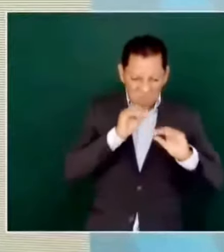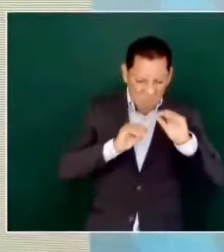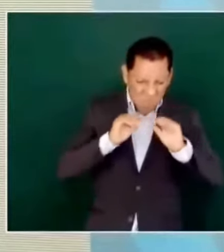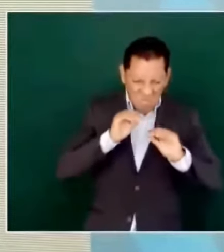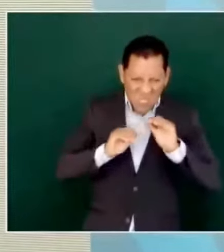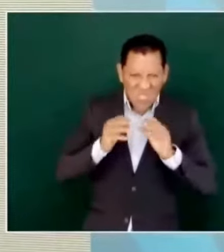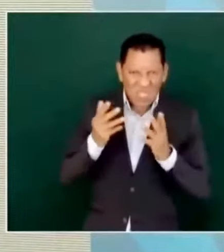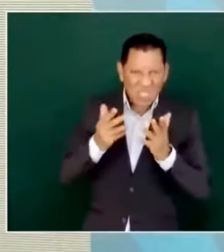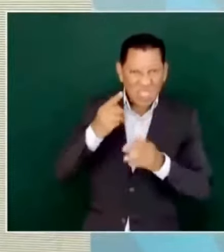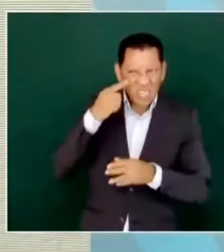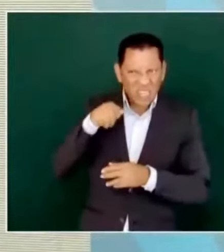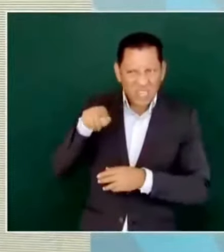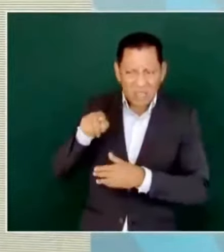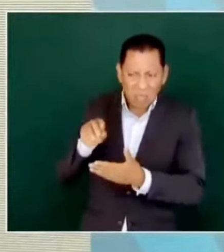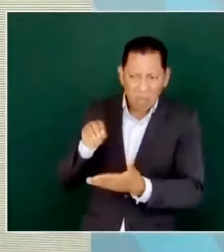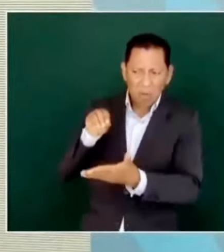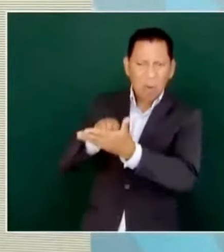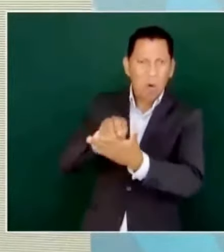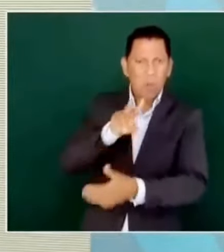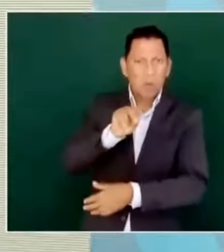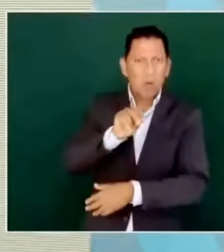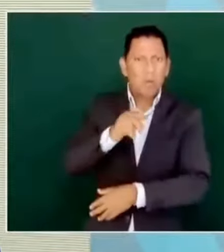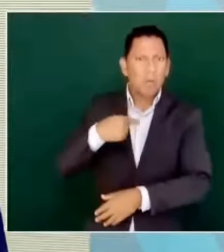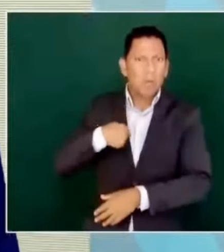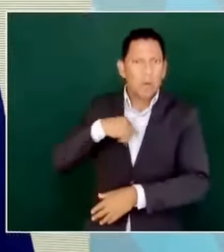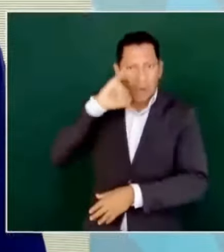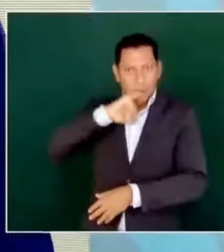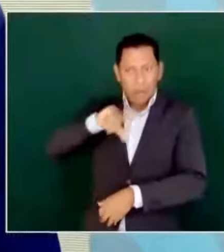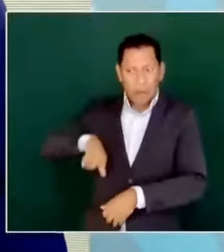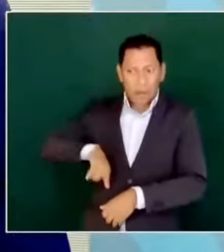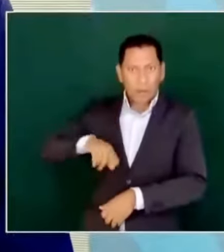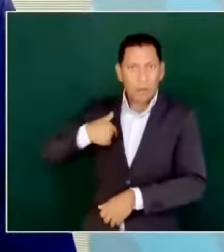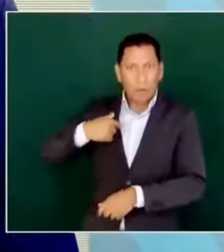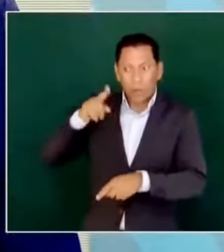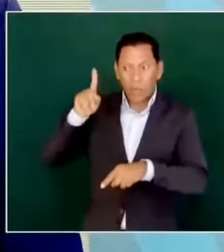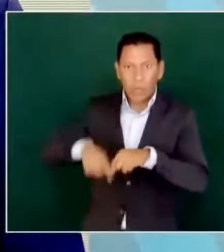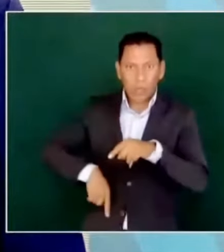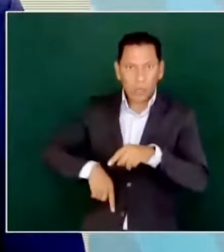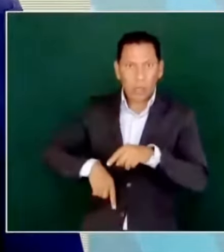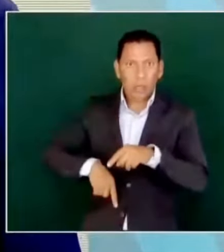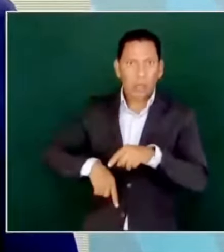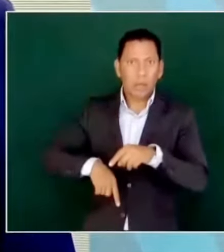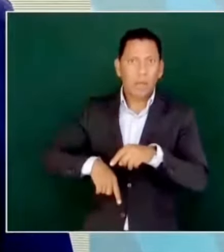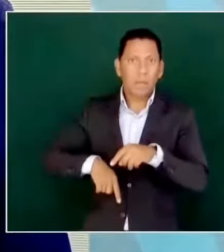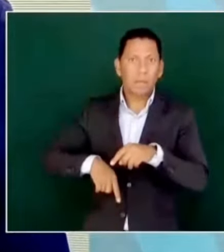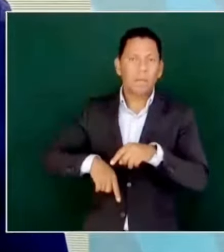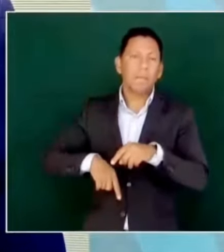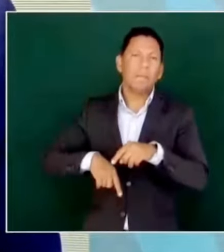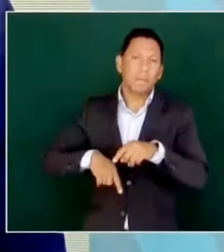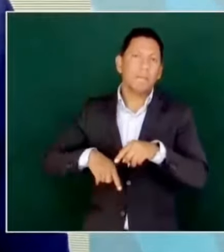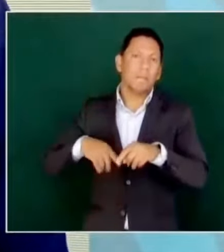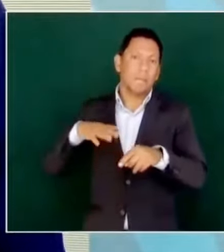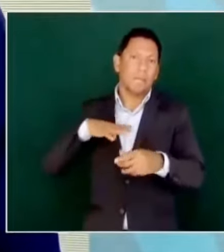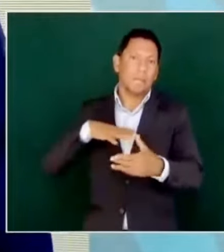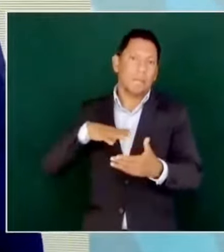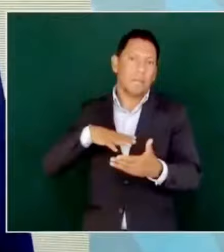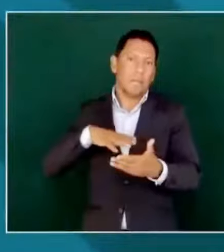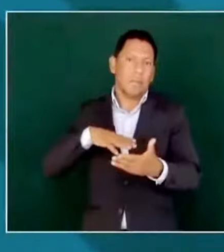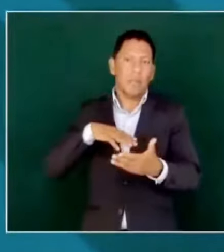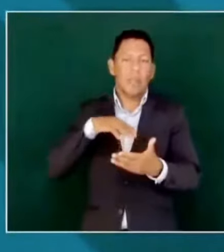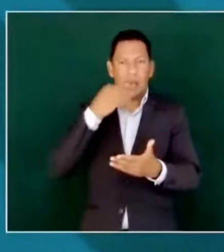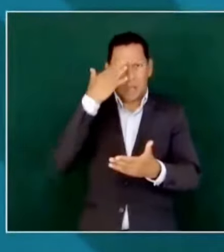ya iba yo a tener antecedentes penales y ya no podía yo